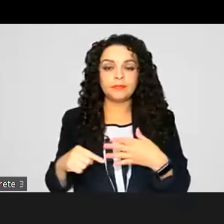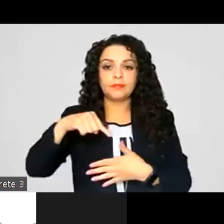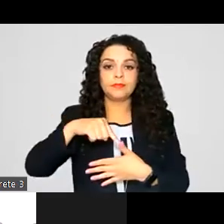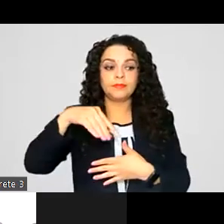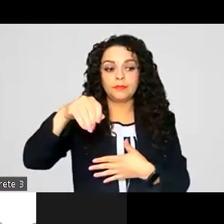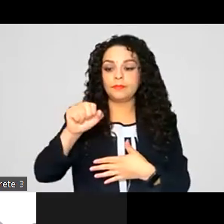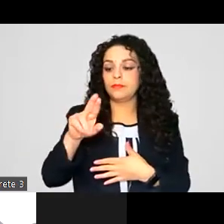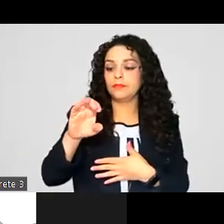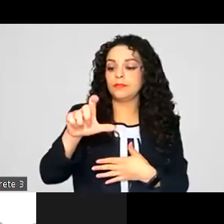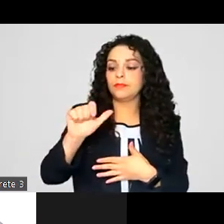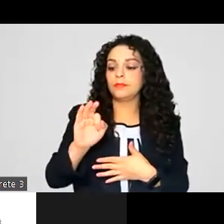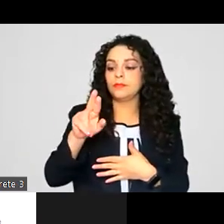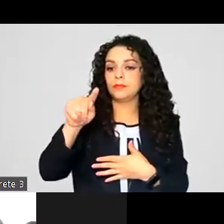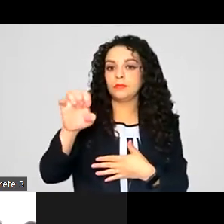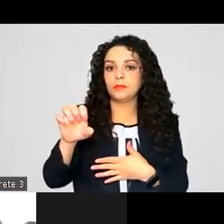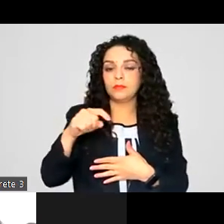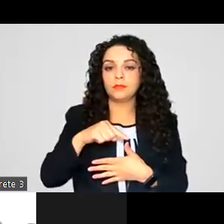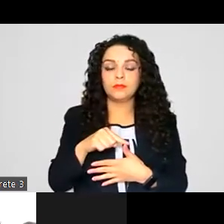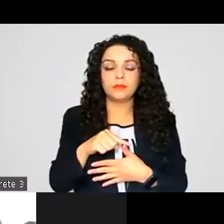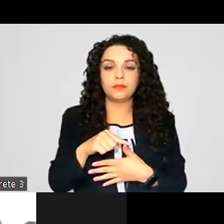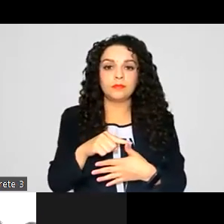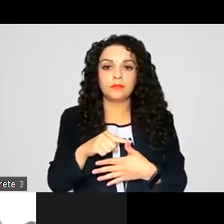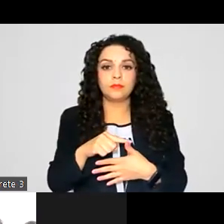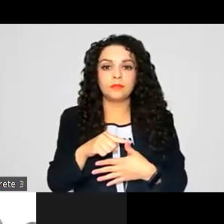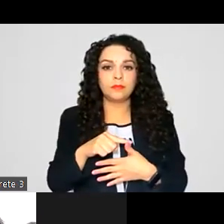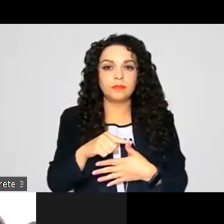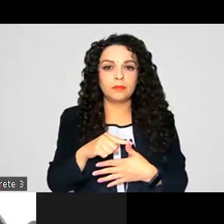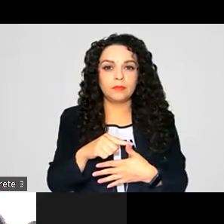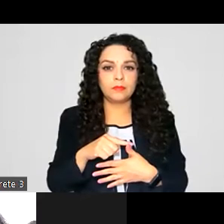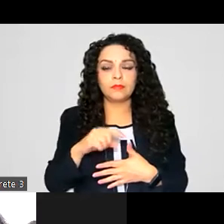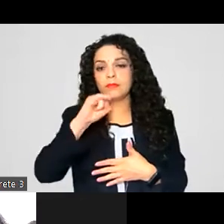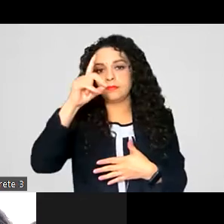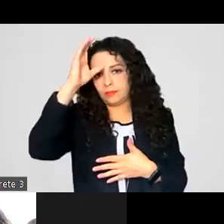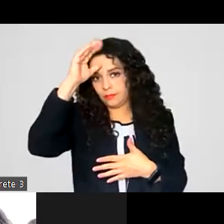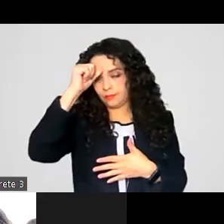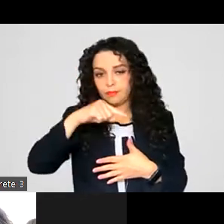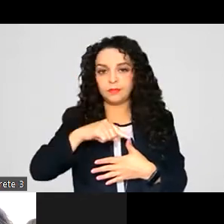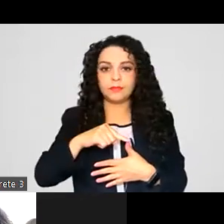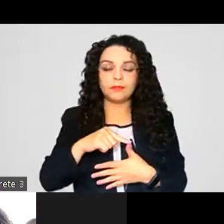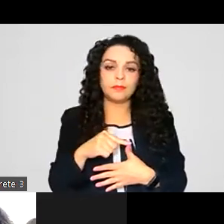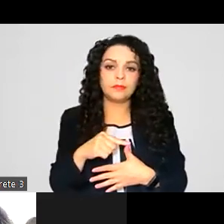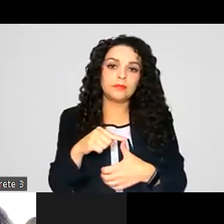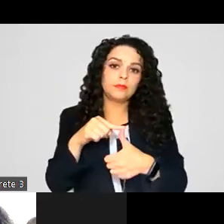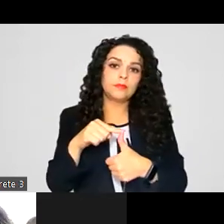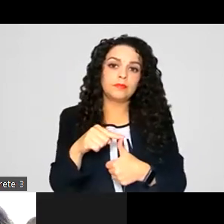Marcela Fuente A favor Es